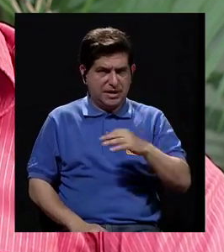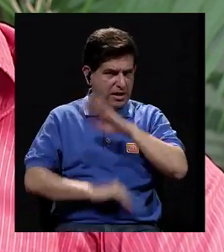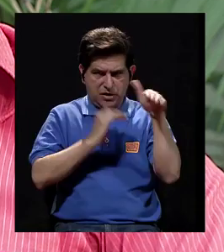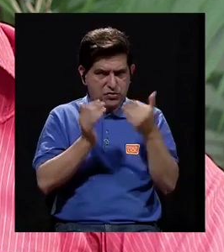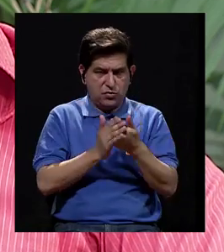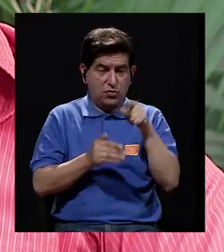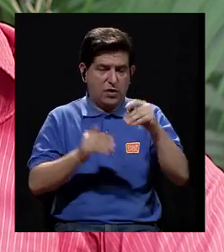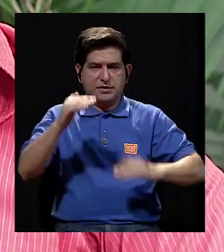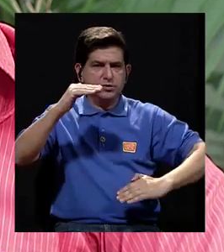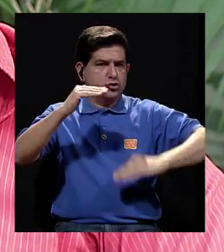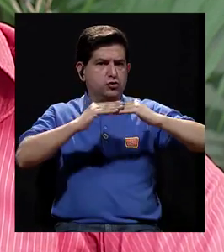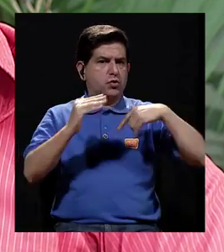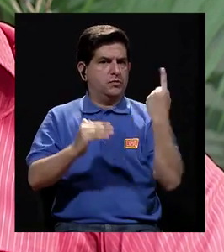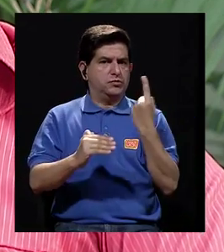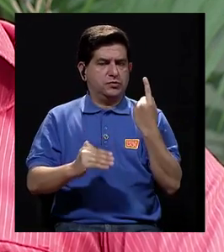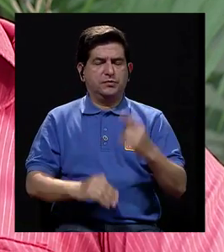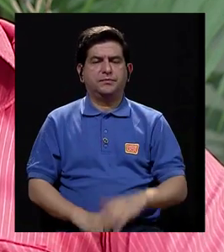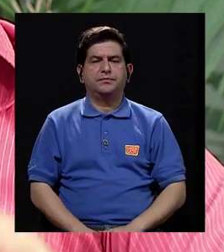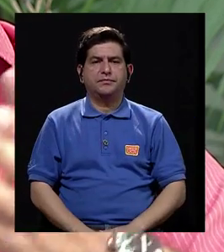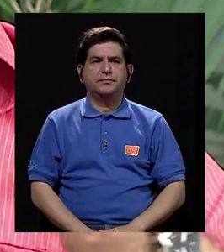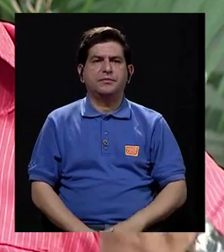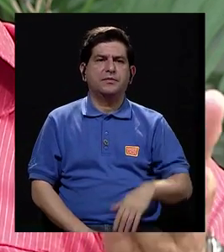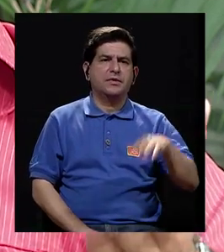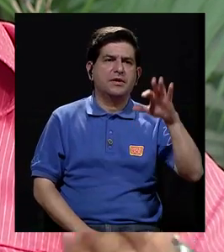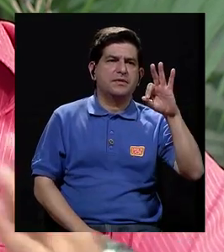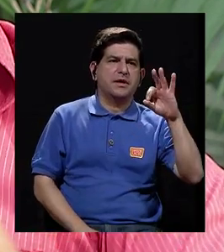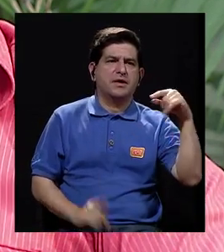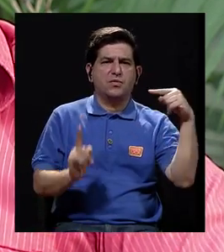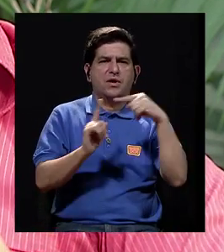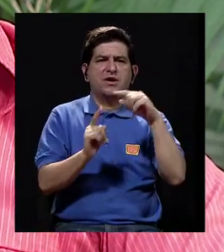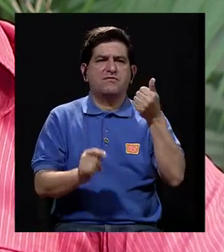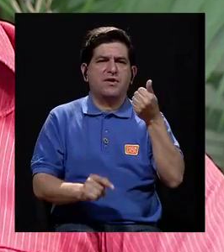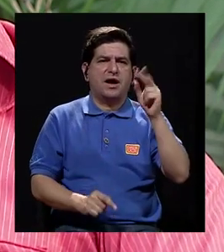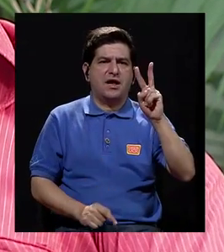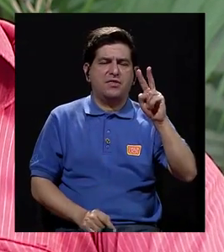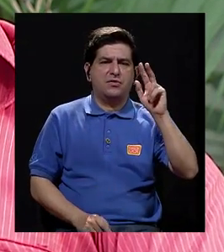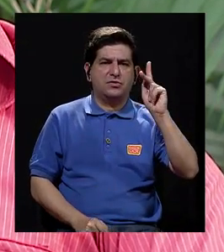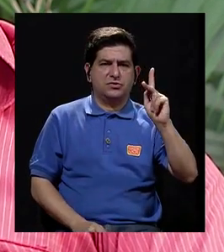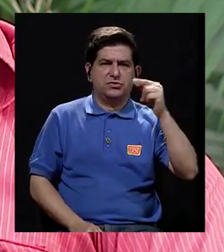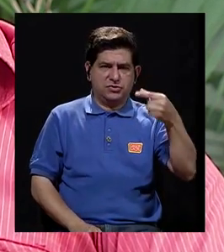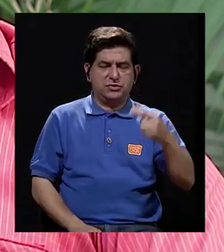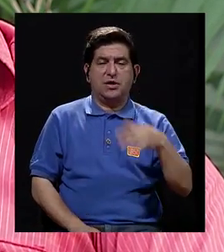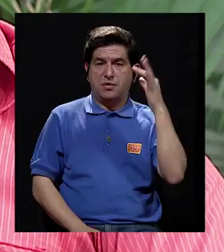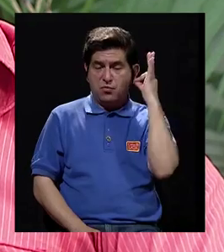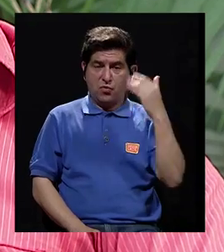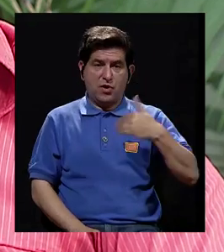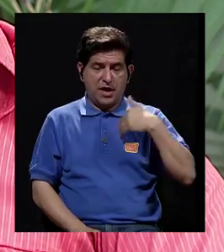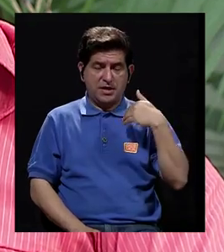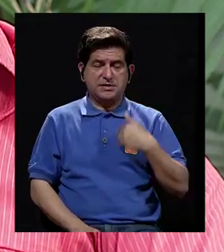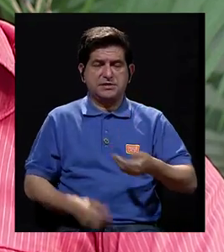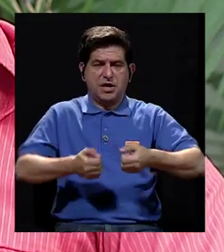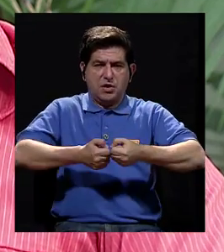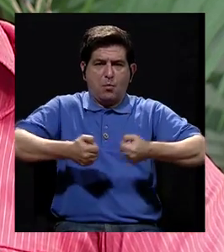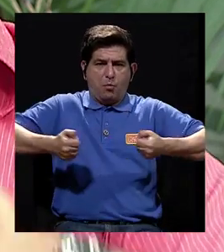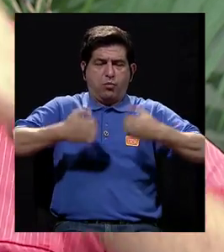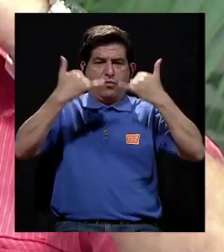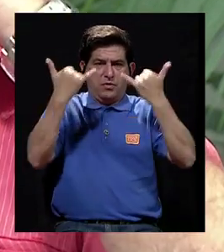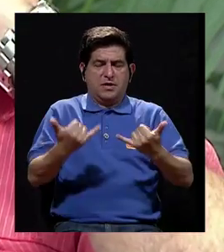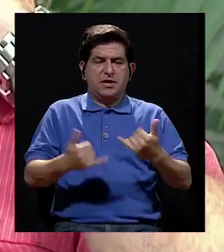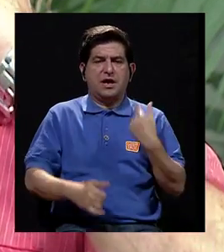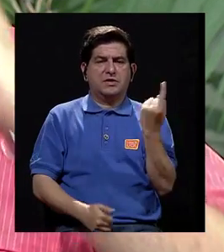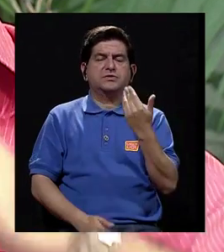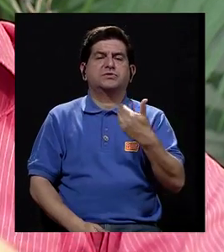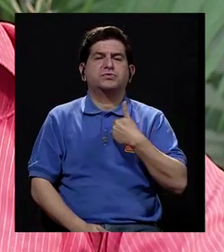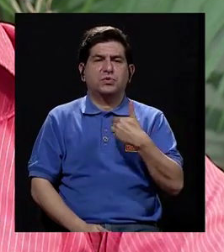sería como el rango máximo, el rango superior. Esperaríamos que esté entre 9 y 12 kilos. Principalmente para las mujeres que tienen algún tipo de sobrepeso,